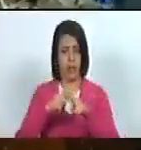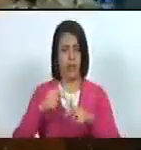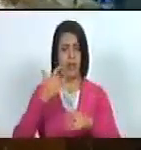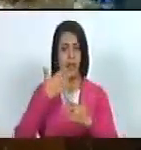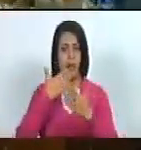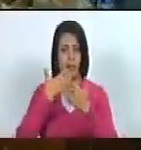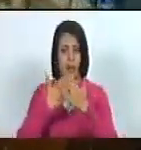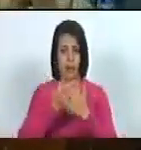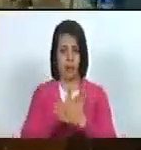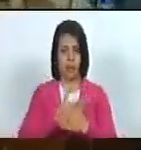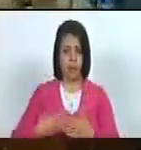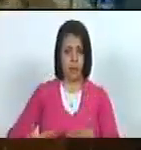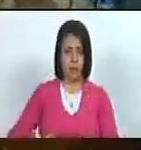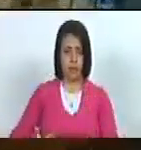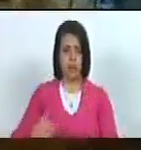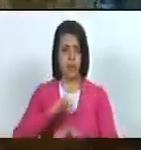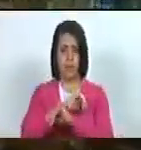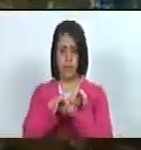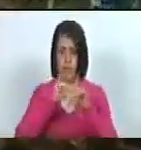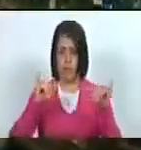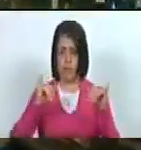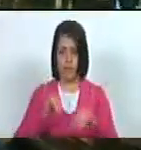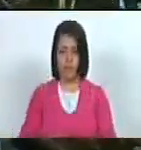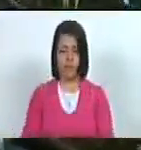muchísimas gracias presidente es todo